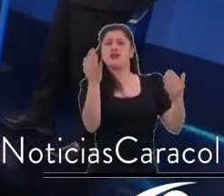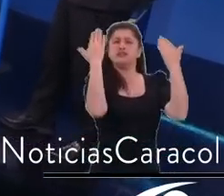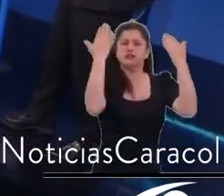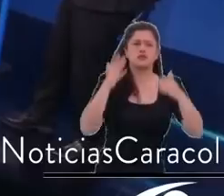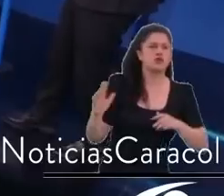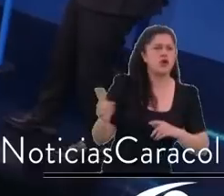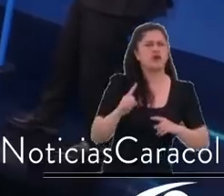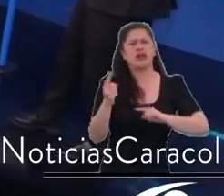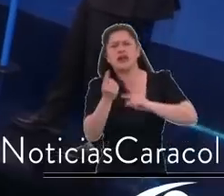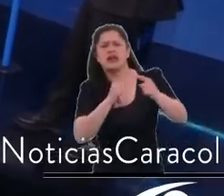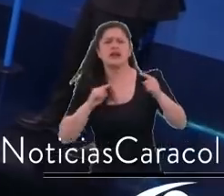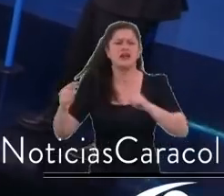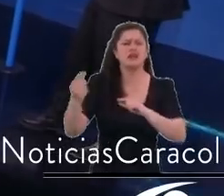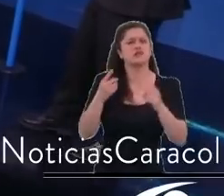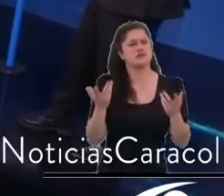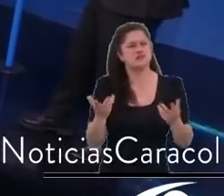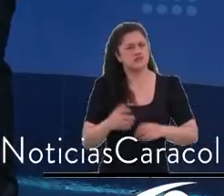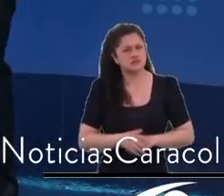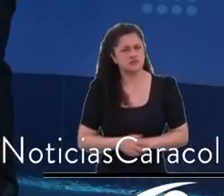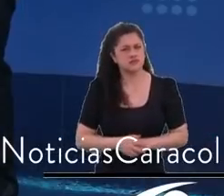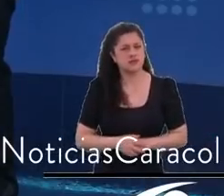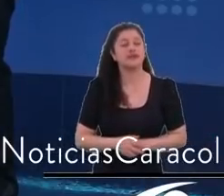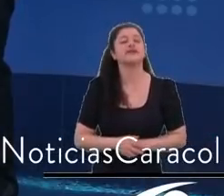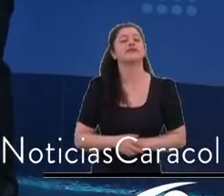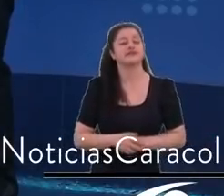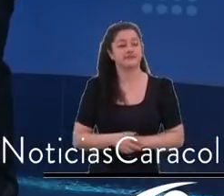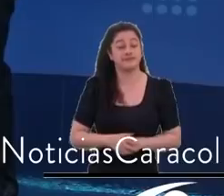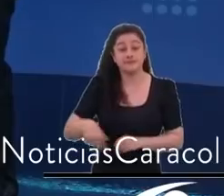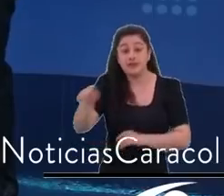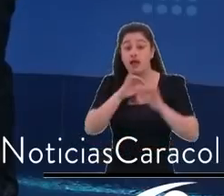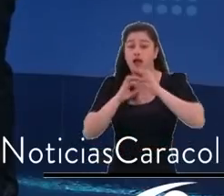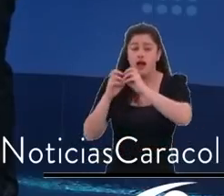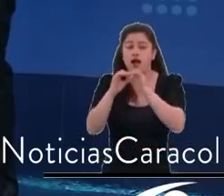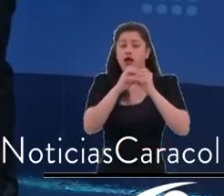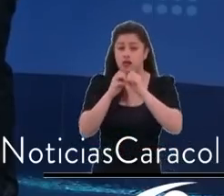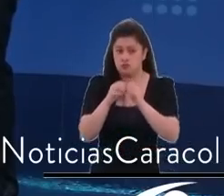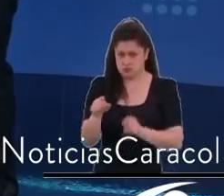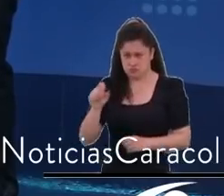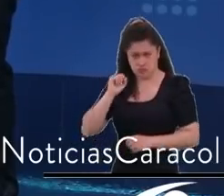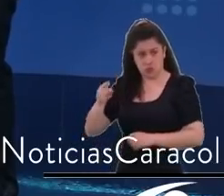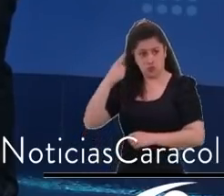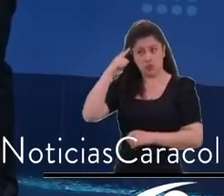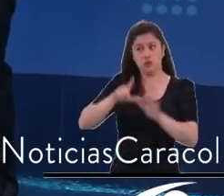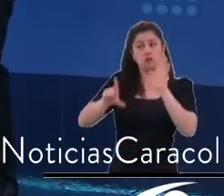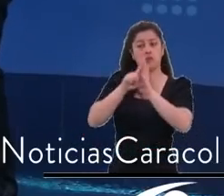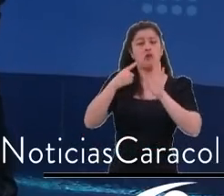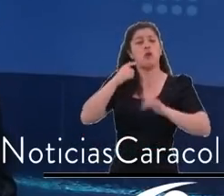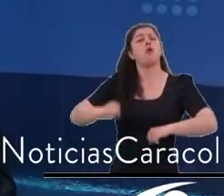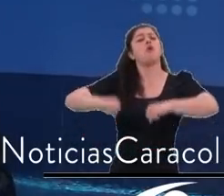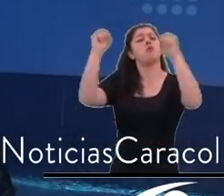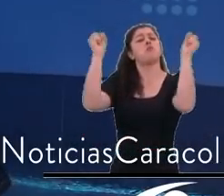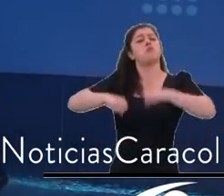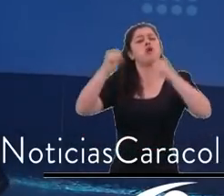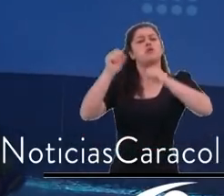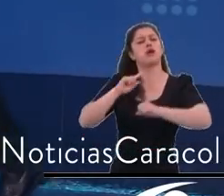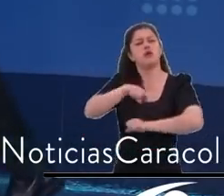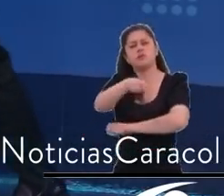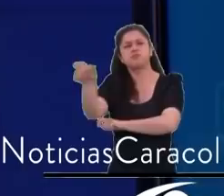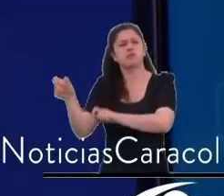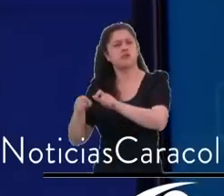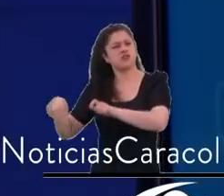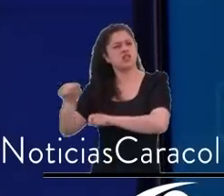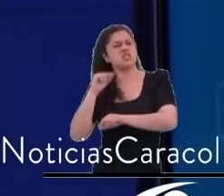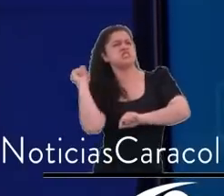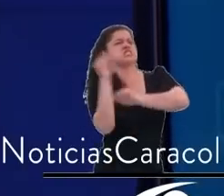términos legales. Mejor dicho, legalmente usted puede hacerlo, pero quienes la critican dicen que no hay legitimidad en él. ¿Qué